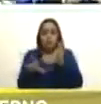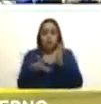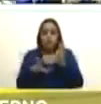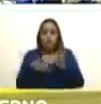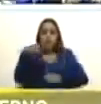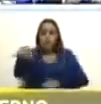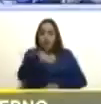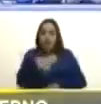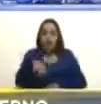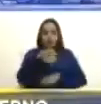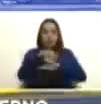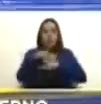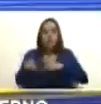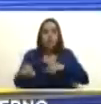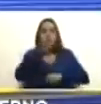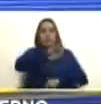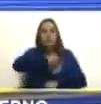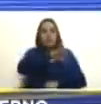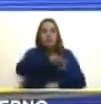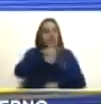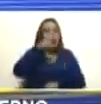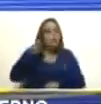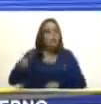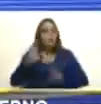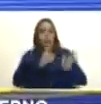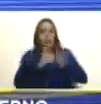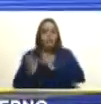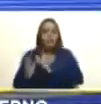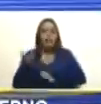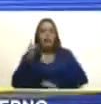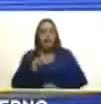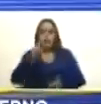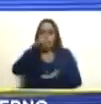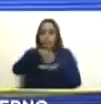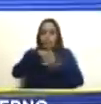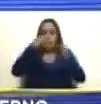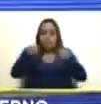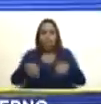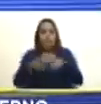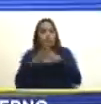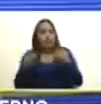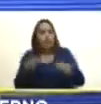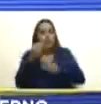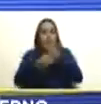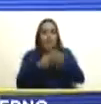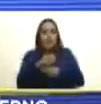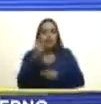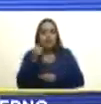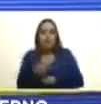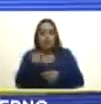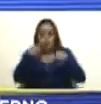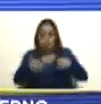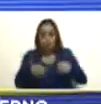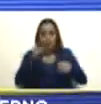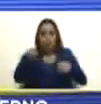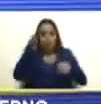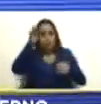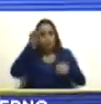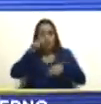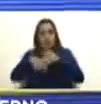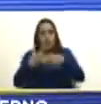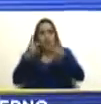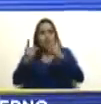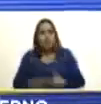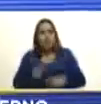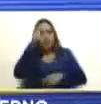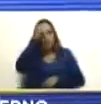municipios y de la sociedad y el poder popular esté presente en todo lo que vamos a hacer de aquí en adelante luego de la decisión